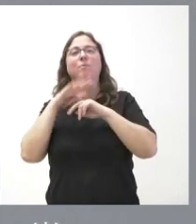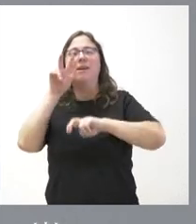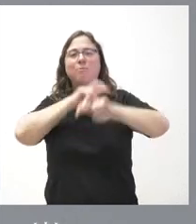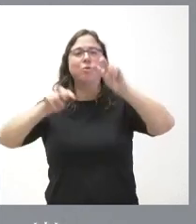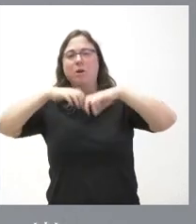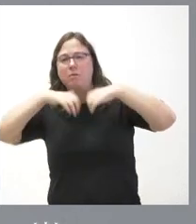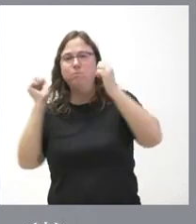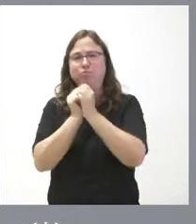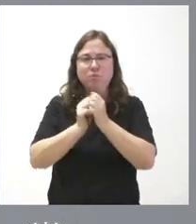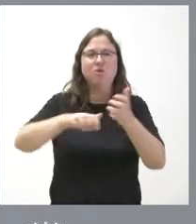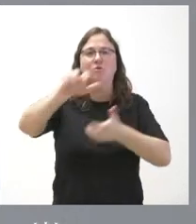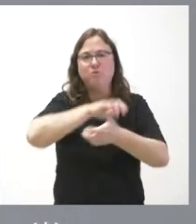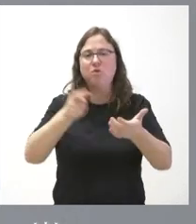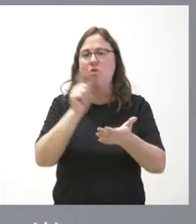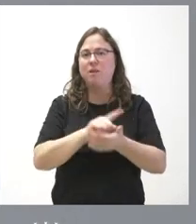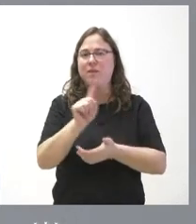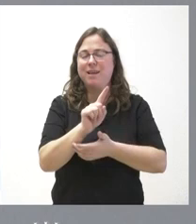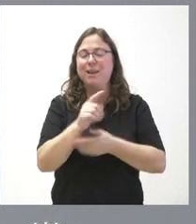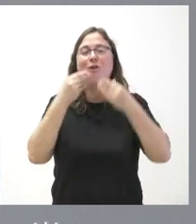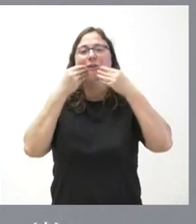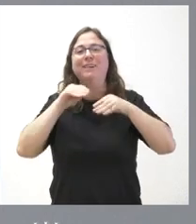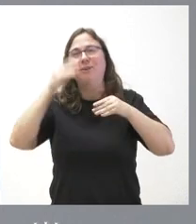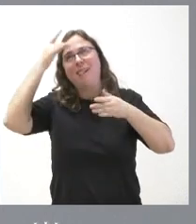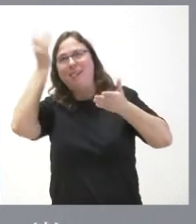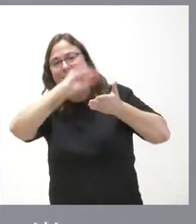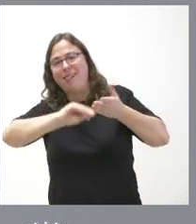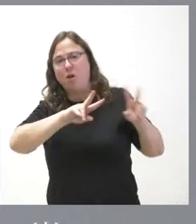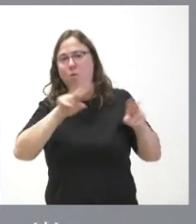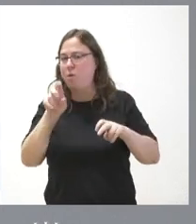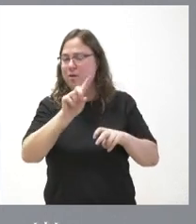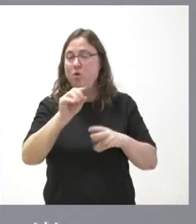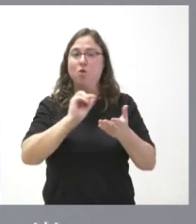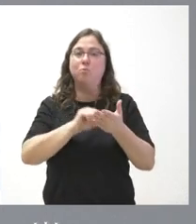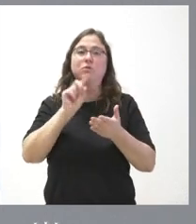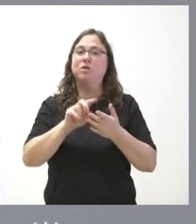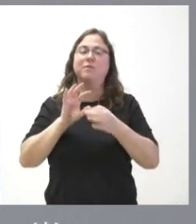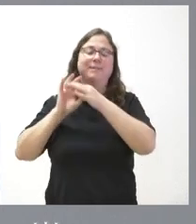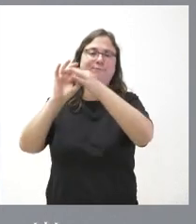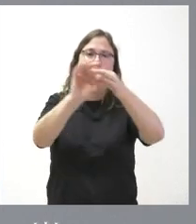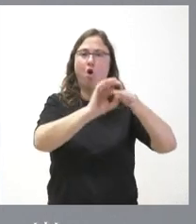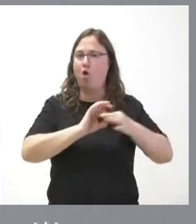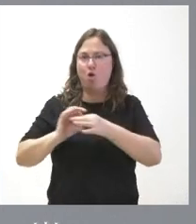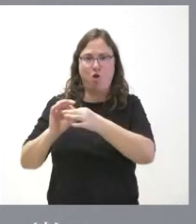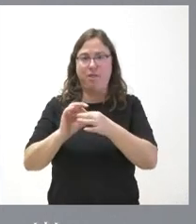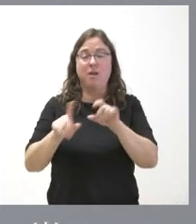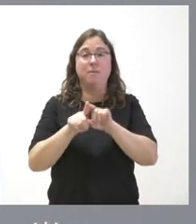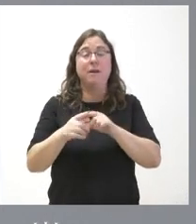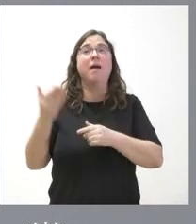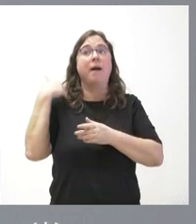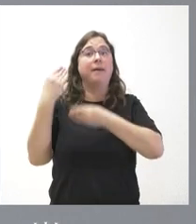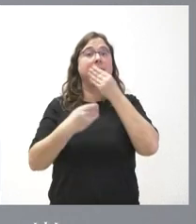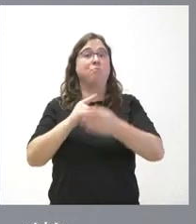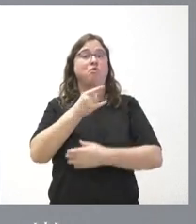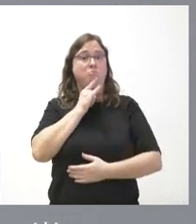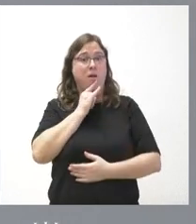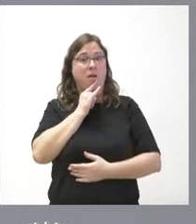enfrentamientos o reescribir la historia lo vemos desde el punto de vista de la concordia del ejemplo de lo que hicimos mal y